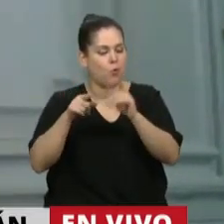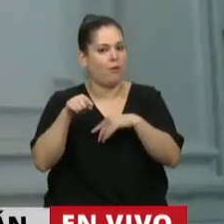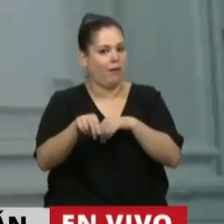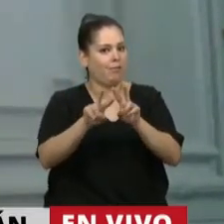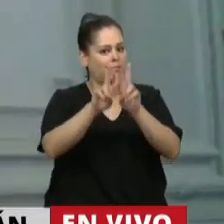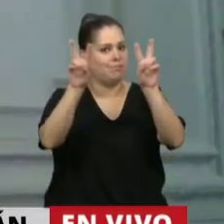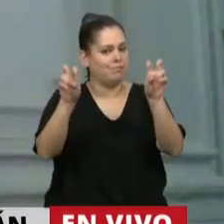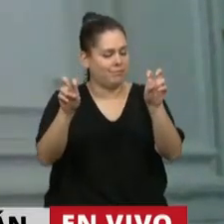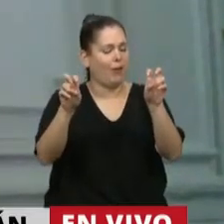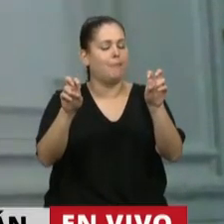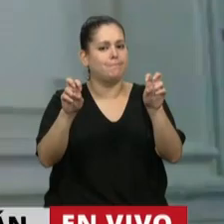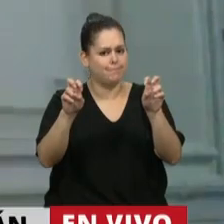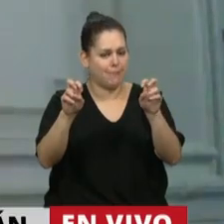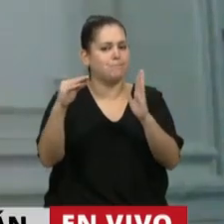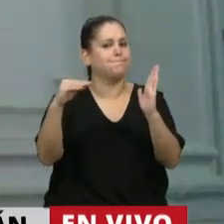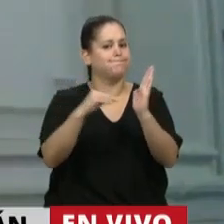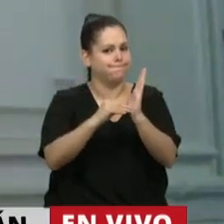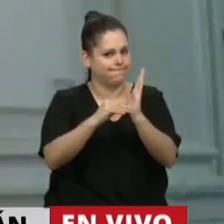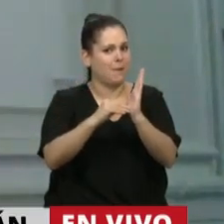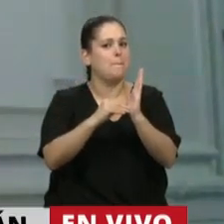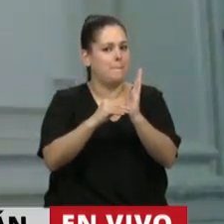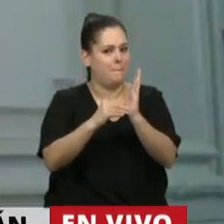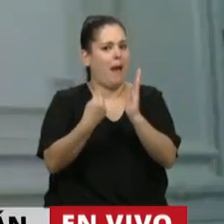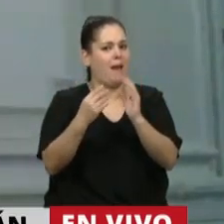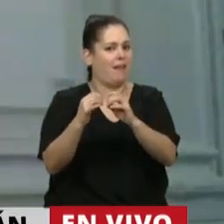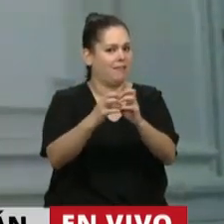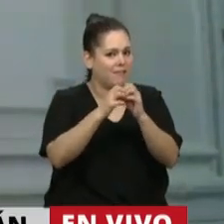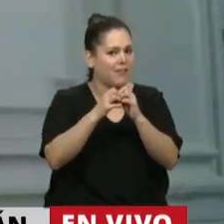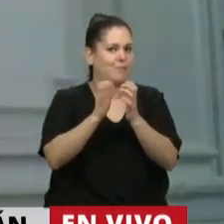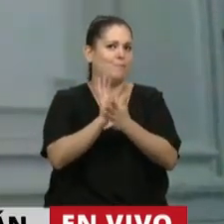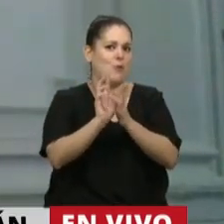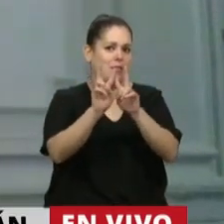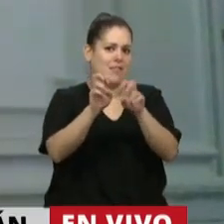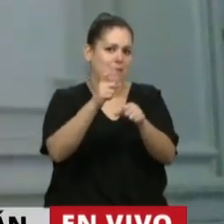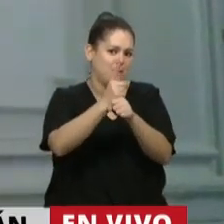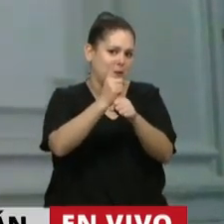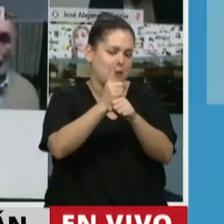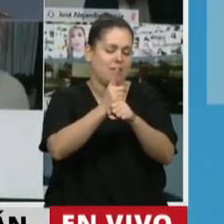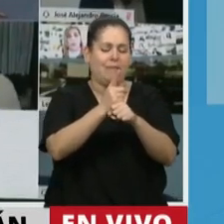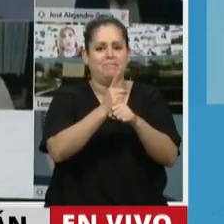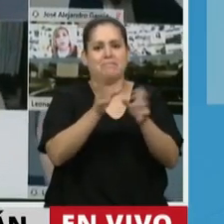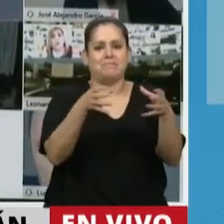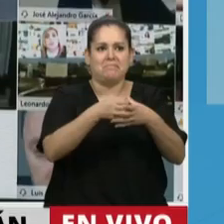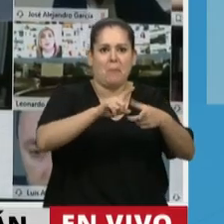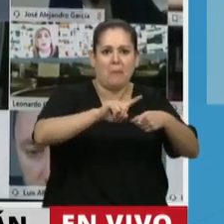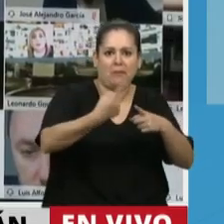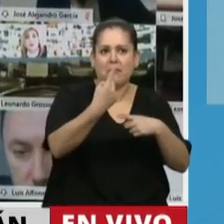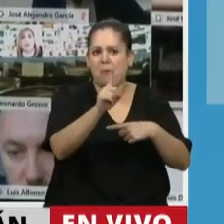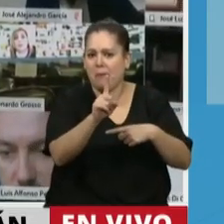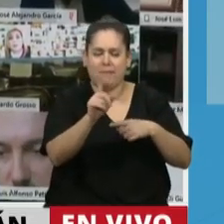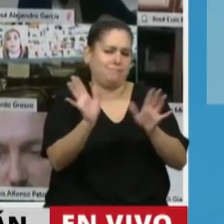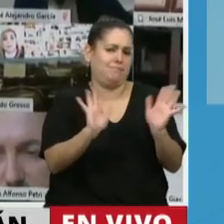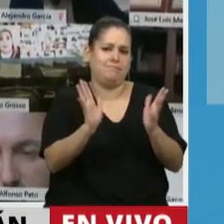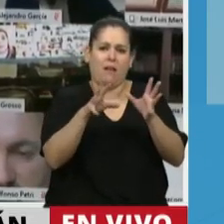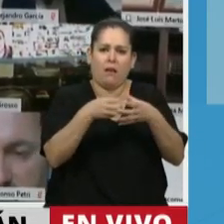que está dentro de la agenda como un tema prioritario, sin banderías políticas, sin grietas. Creo que